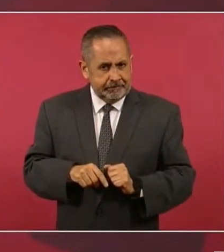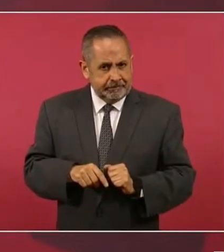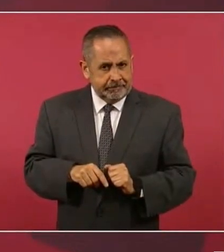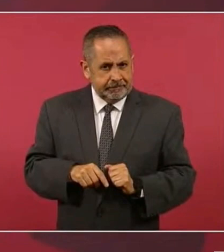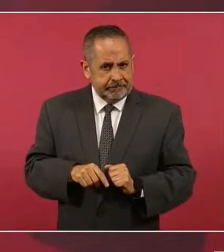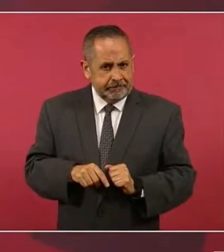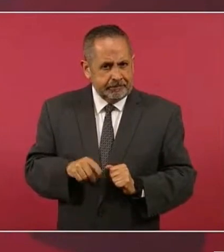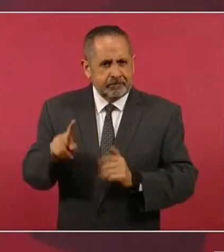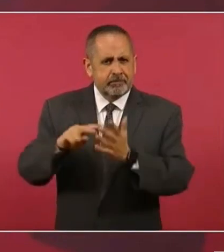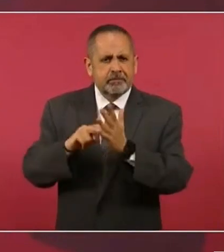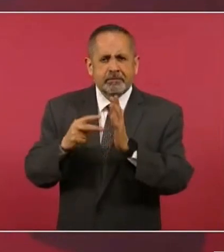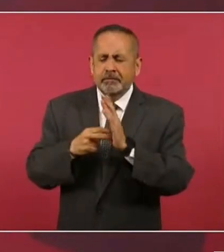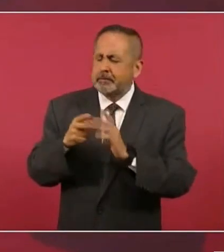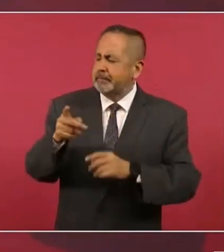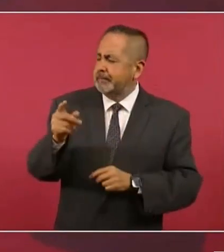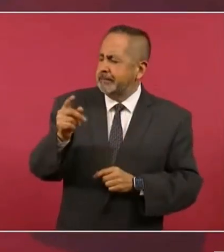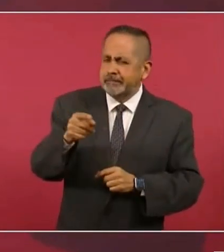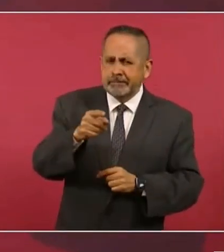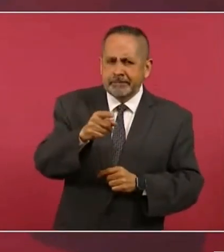del ingeniero